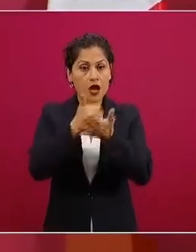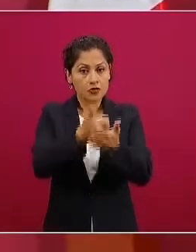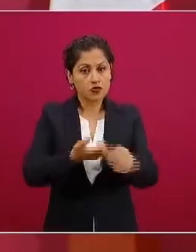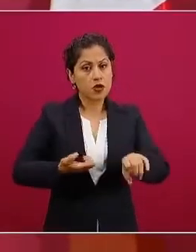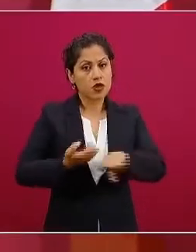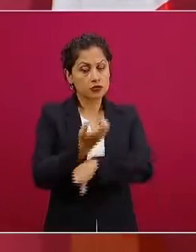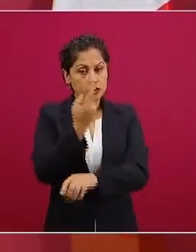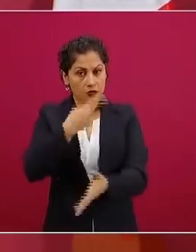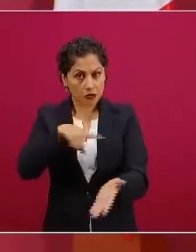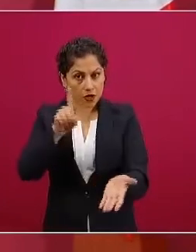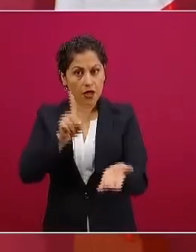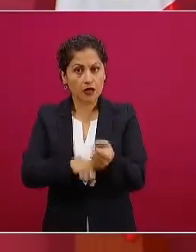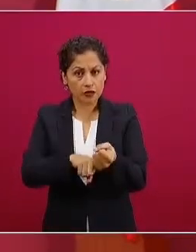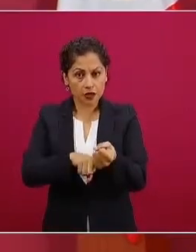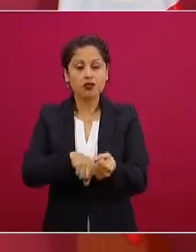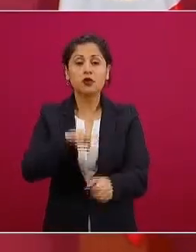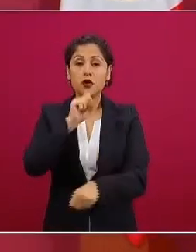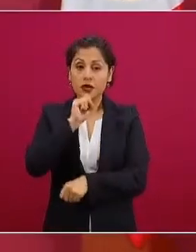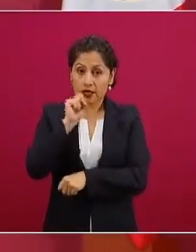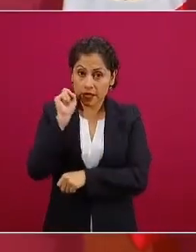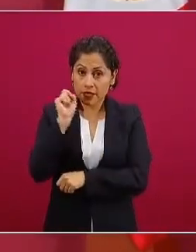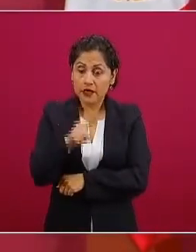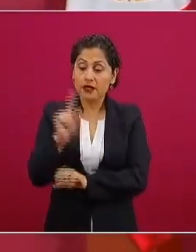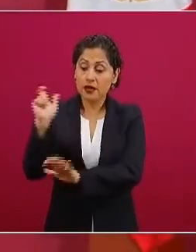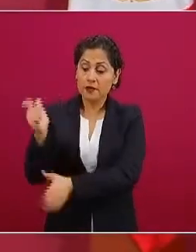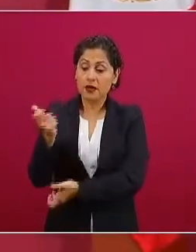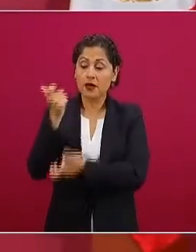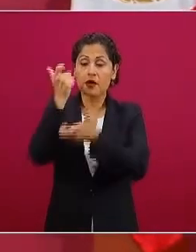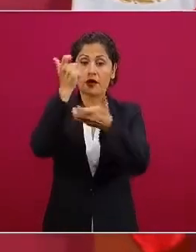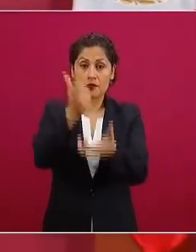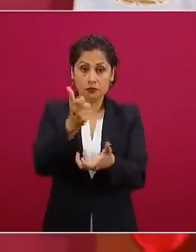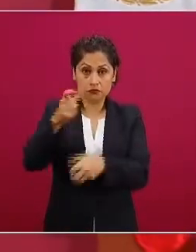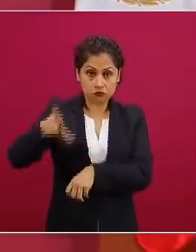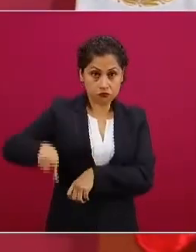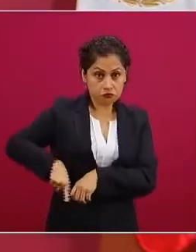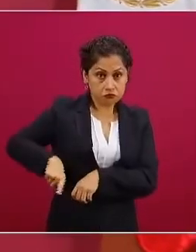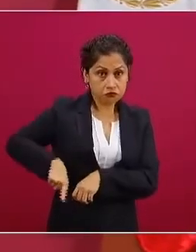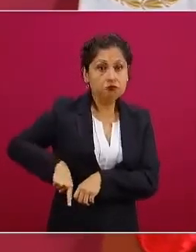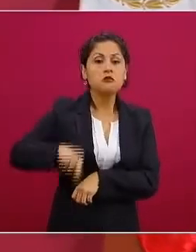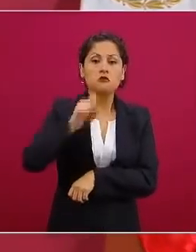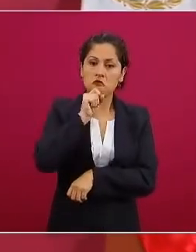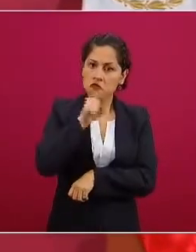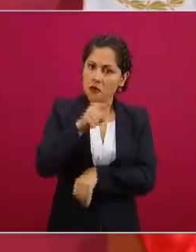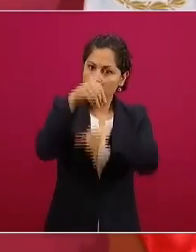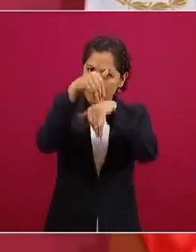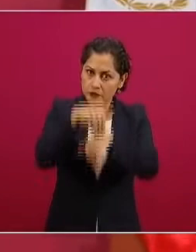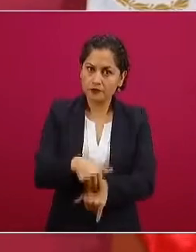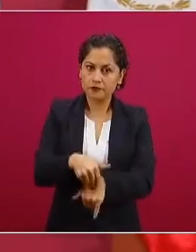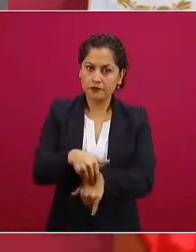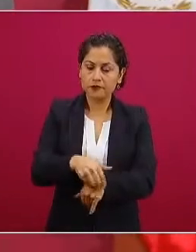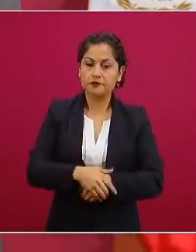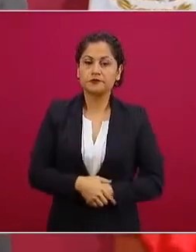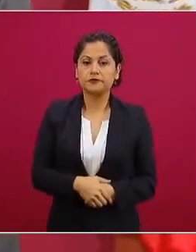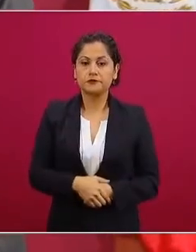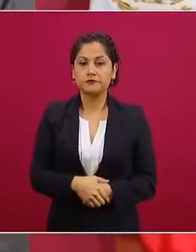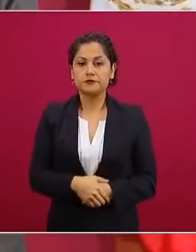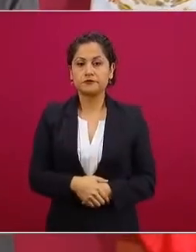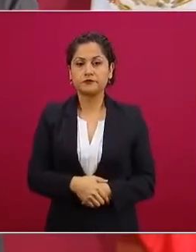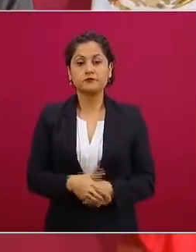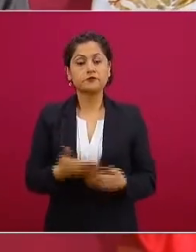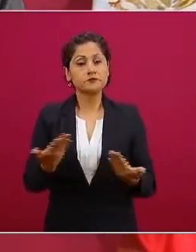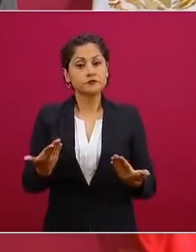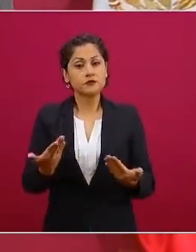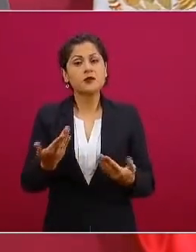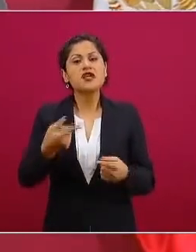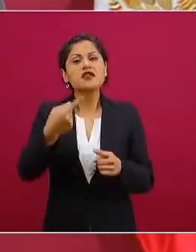y fideicomisos públicos, la responsabilidad de la aplicación